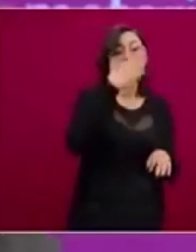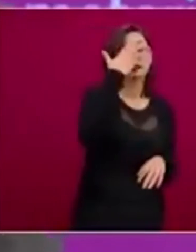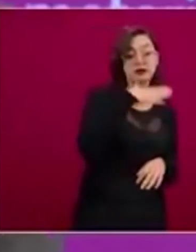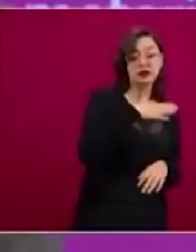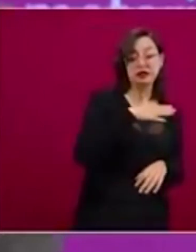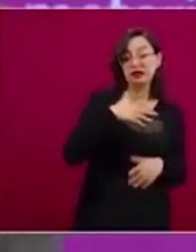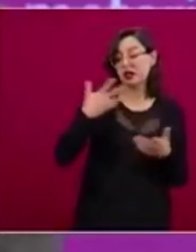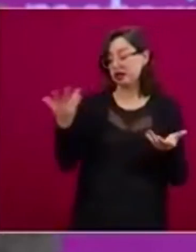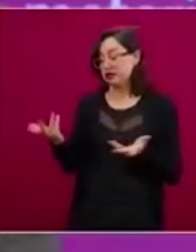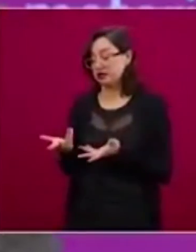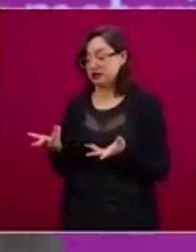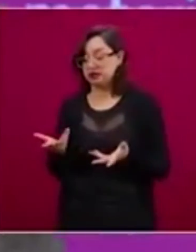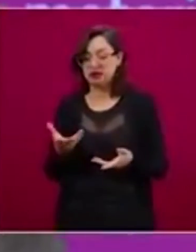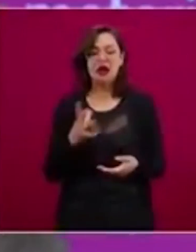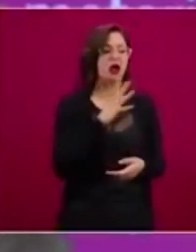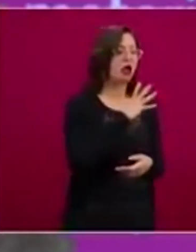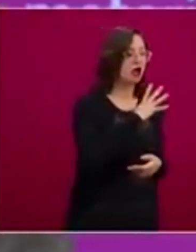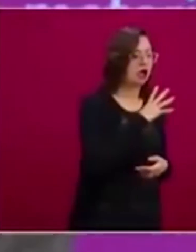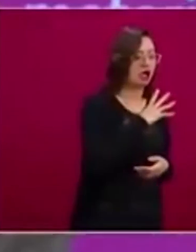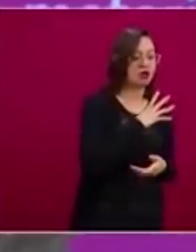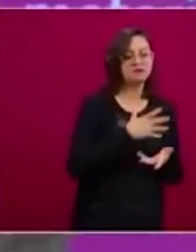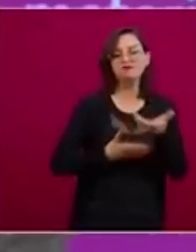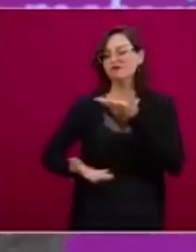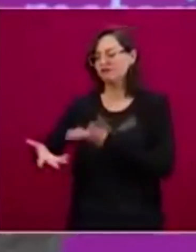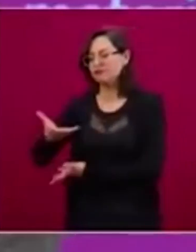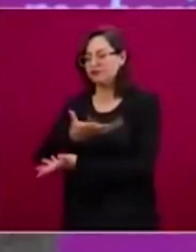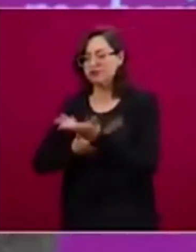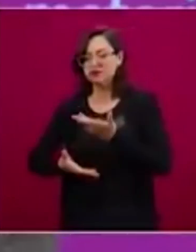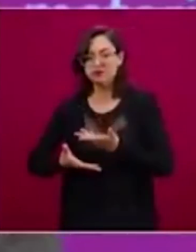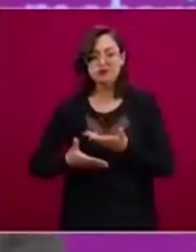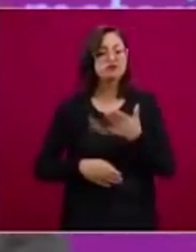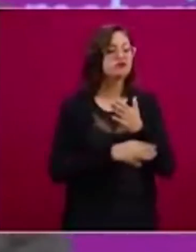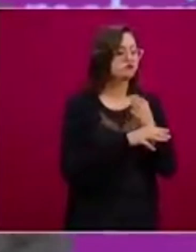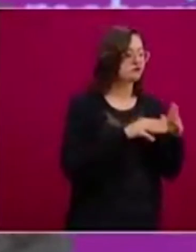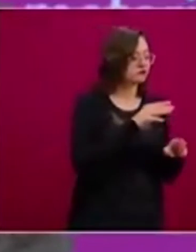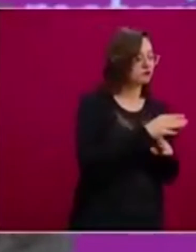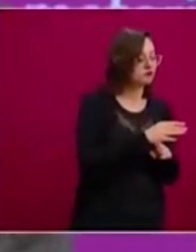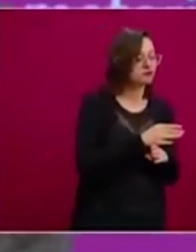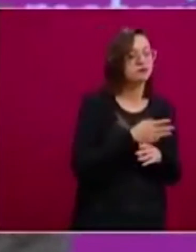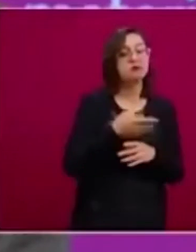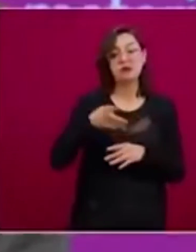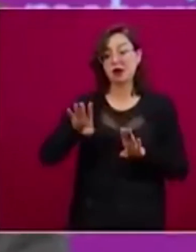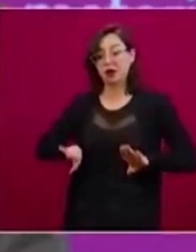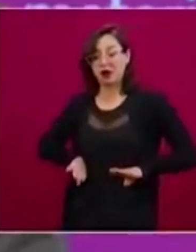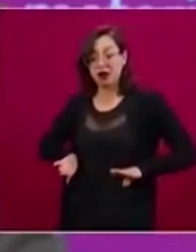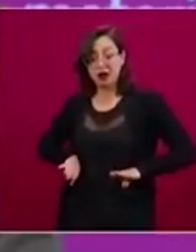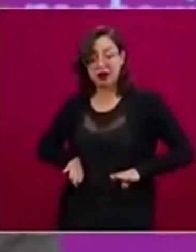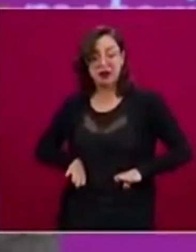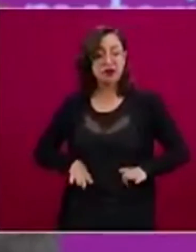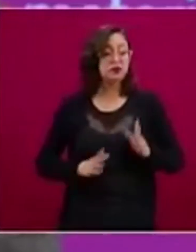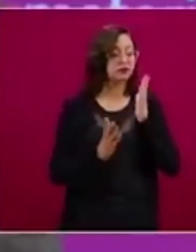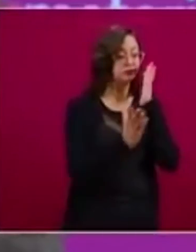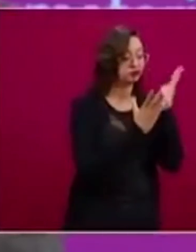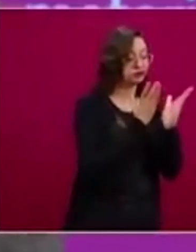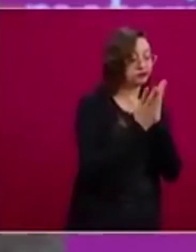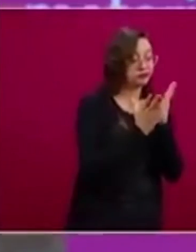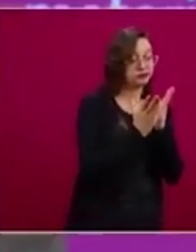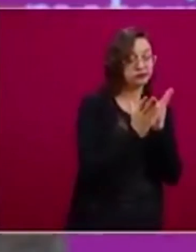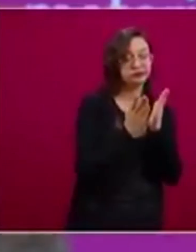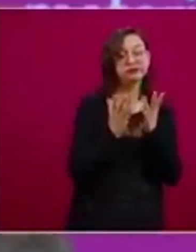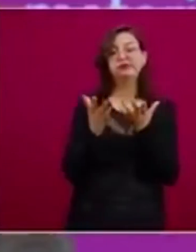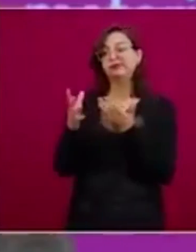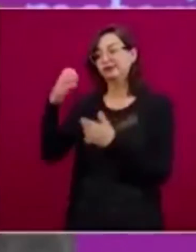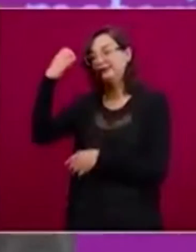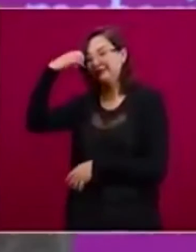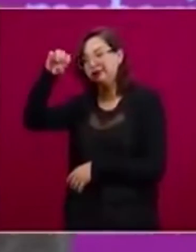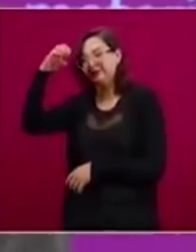y el compartir, eso incluye las asignaturas, pero también los valores, eso incluye el estudio y las